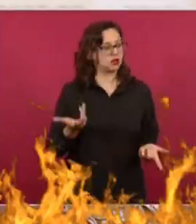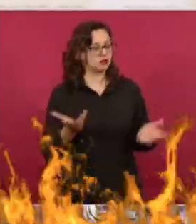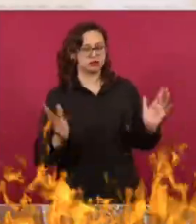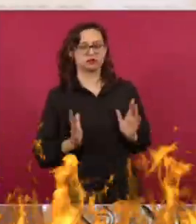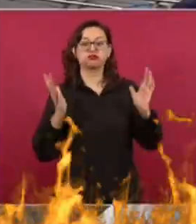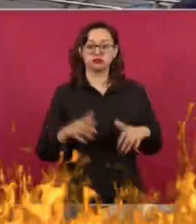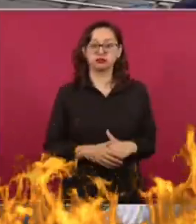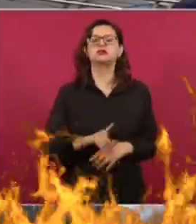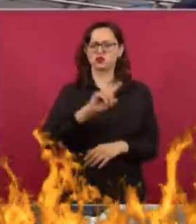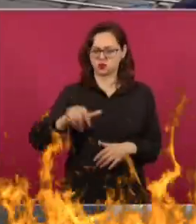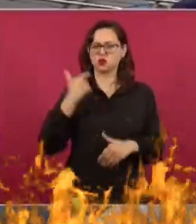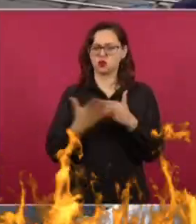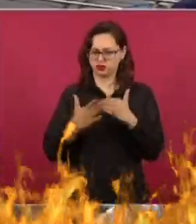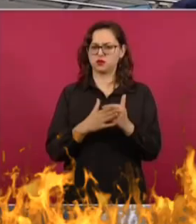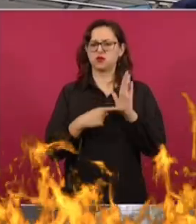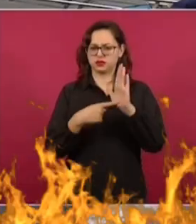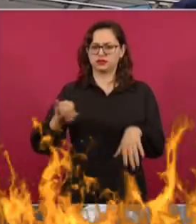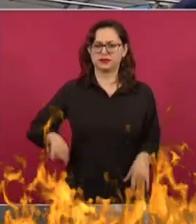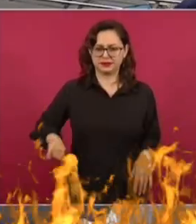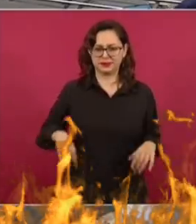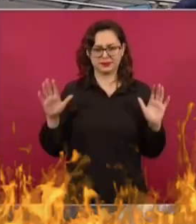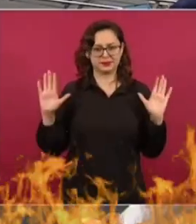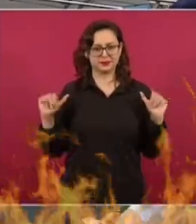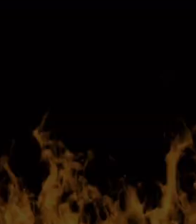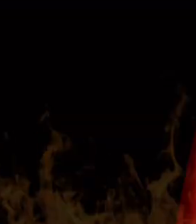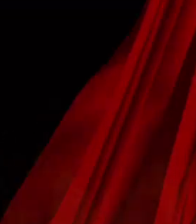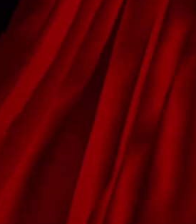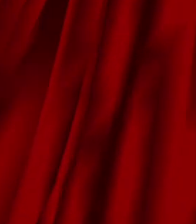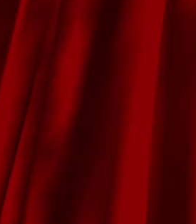Pero eso lo dejamos para después. Está interesante. Bueno, adiós, adiós.